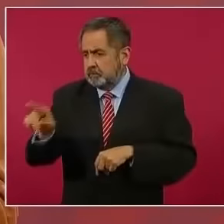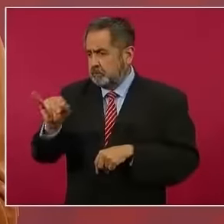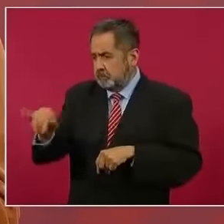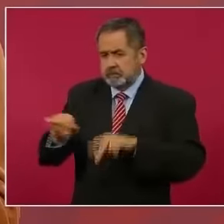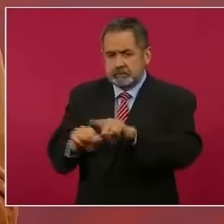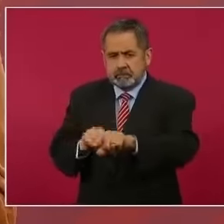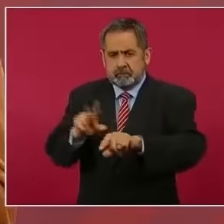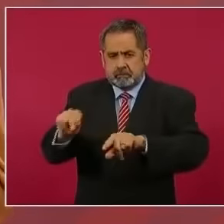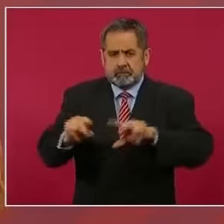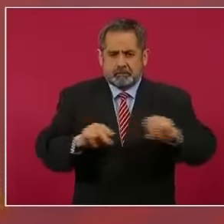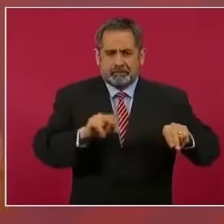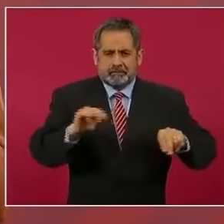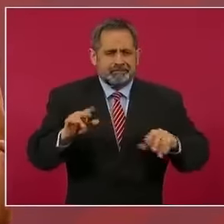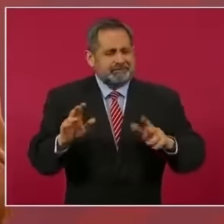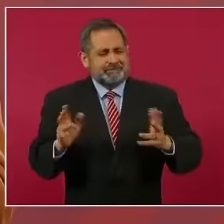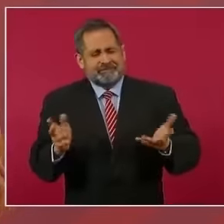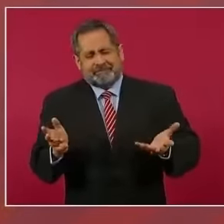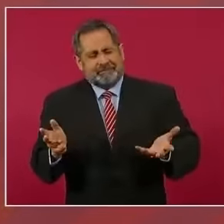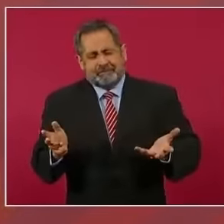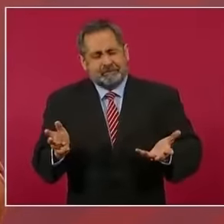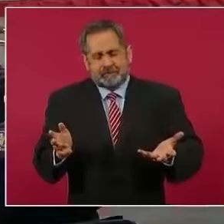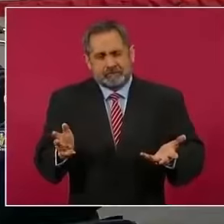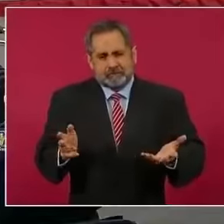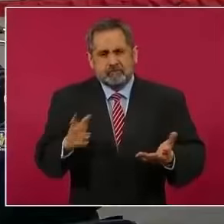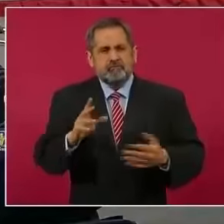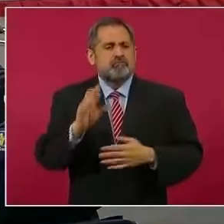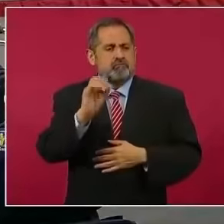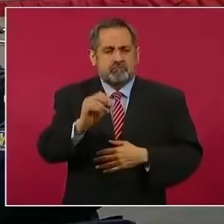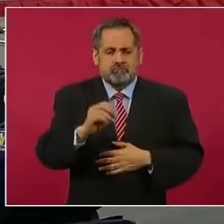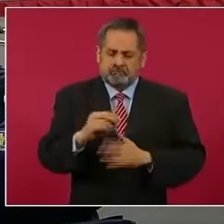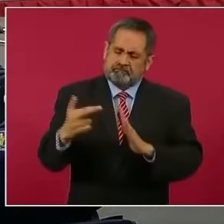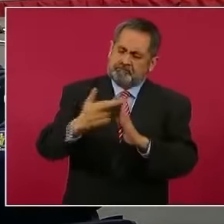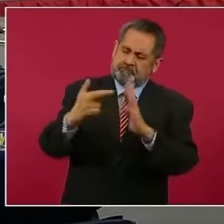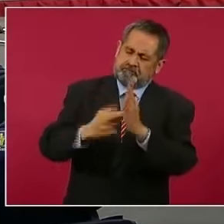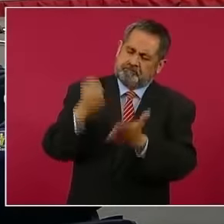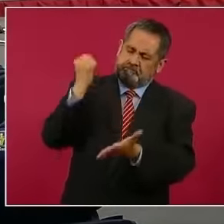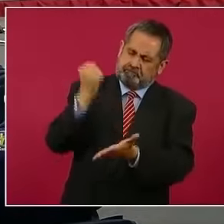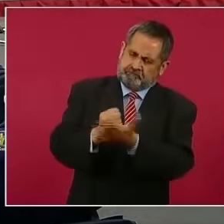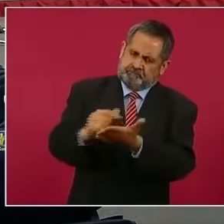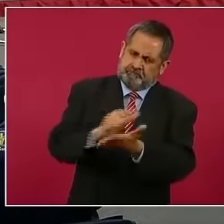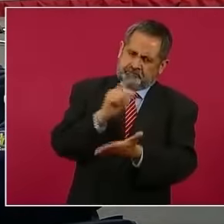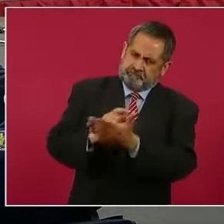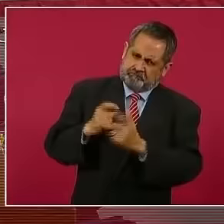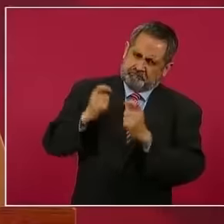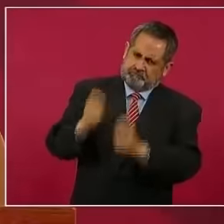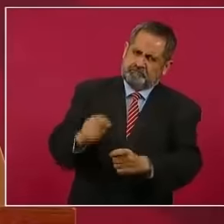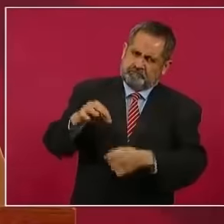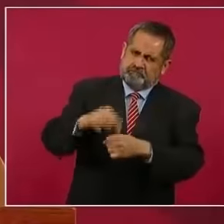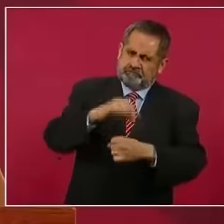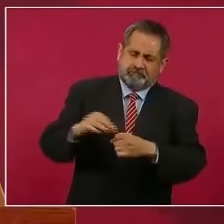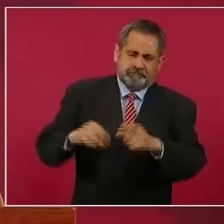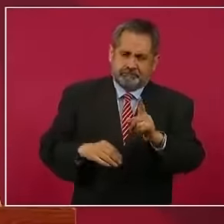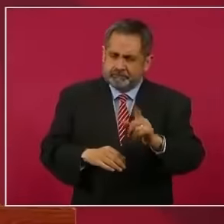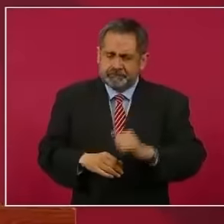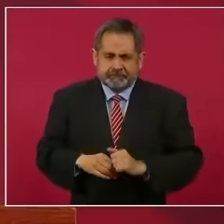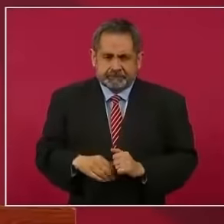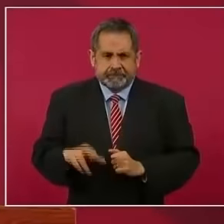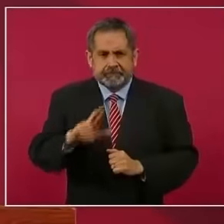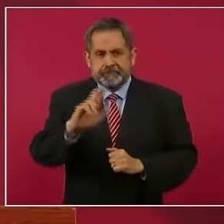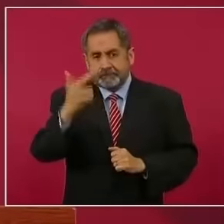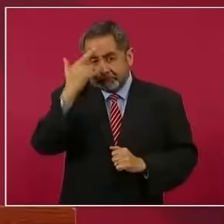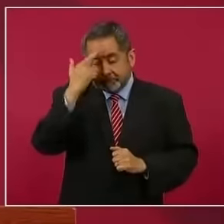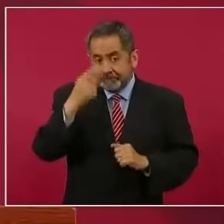participa, o pudiera imponer reglas en una elección. Pero hay que recordar